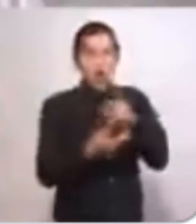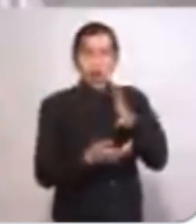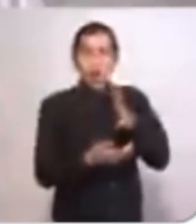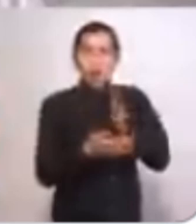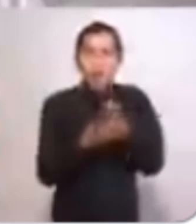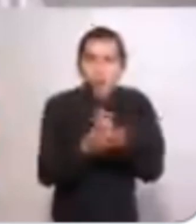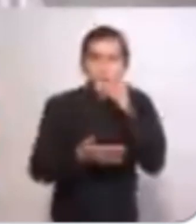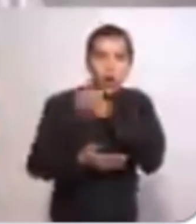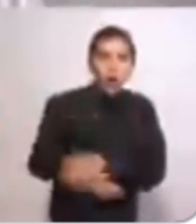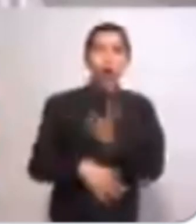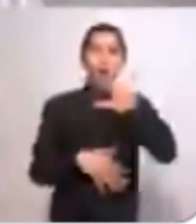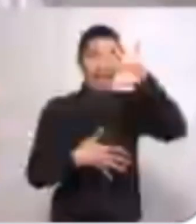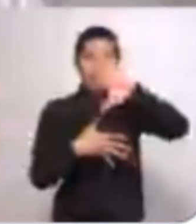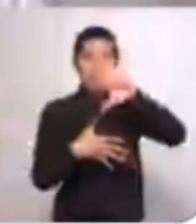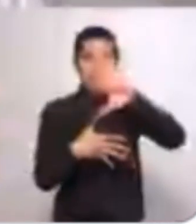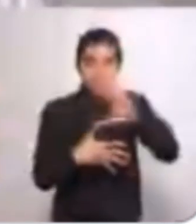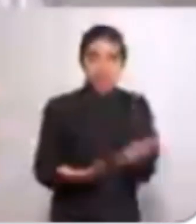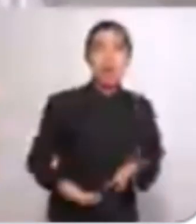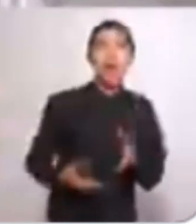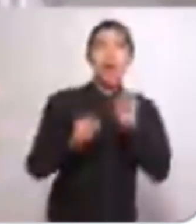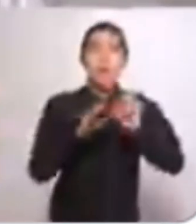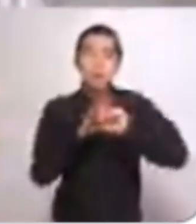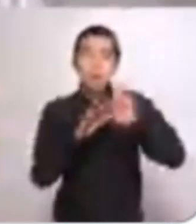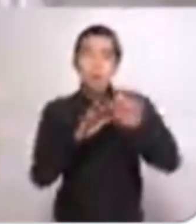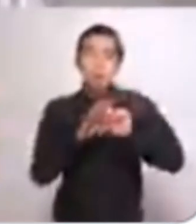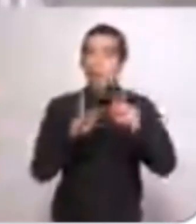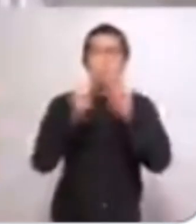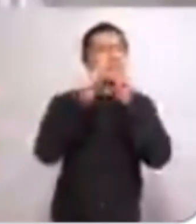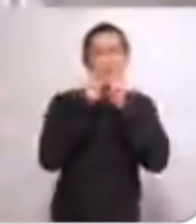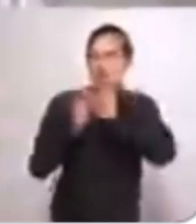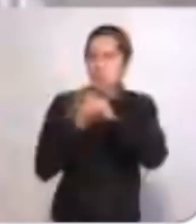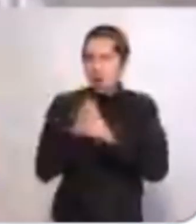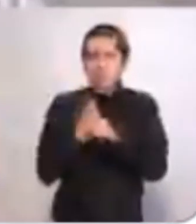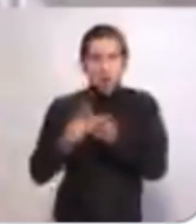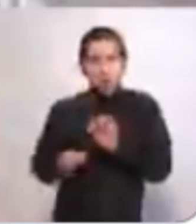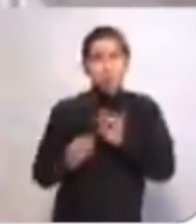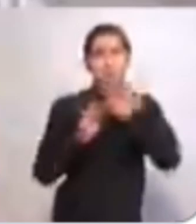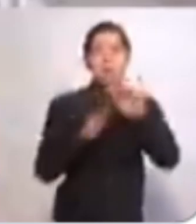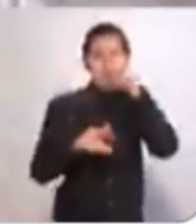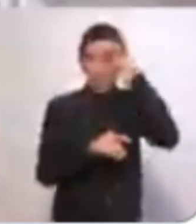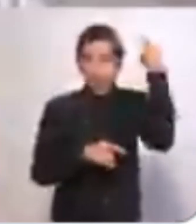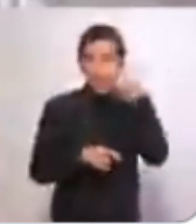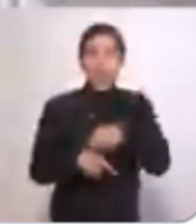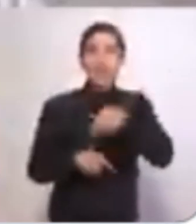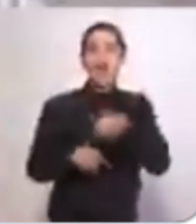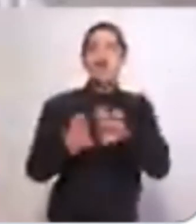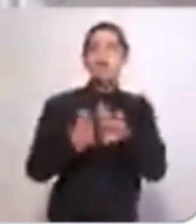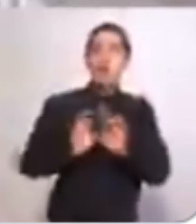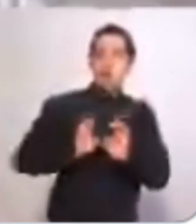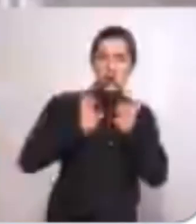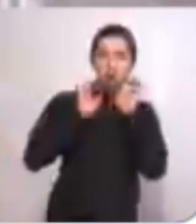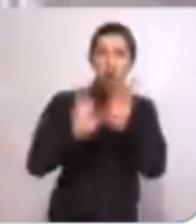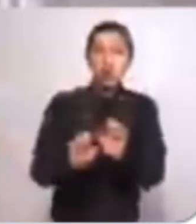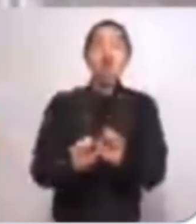latinoamericanos, contra los migrantes, vengan de donde vengan, que desprecia y maldice a los mexicanos,